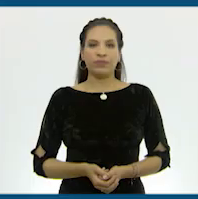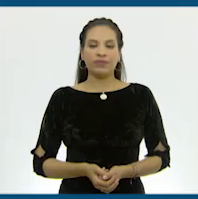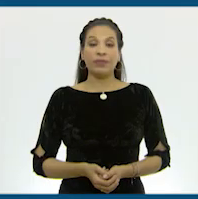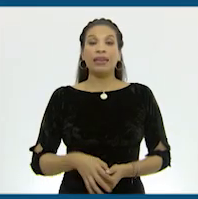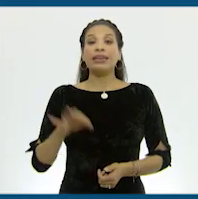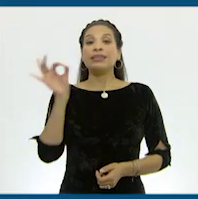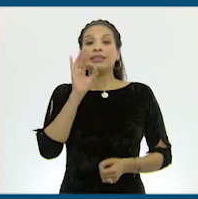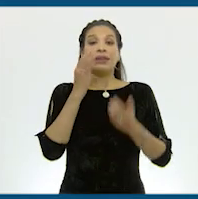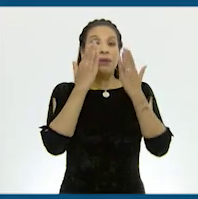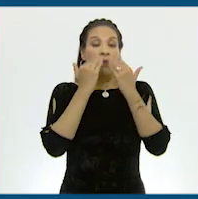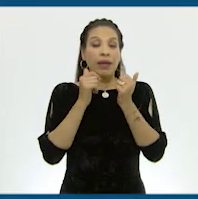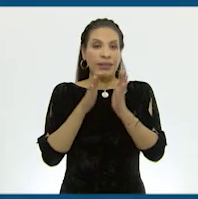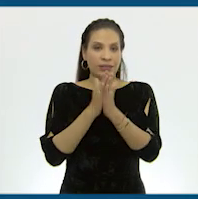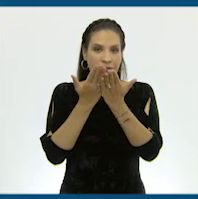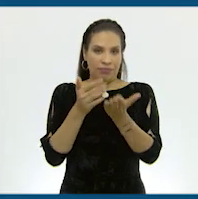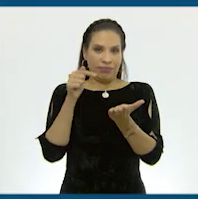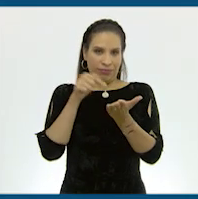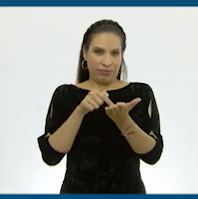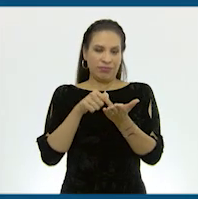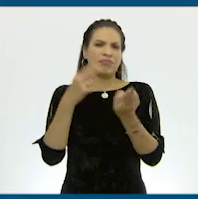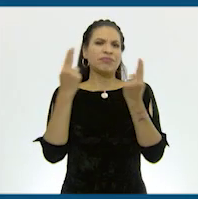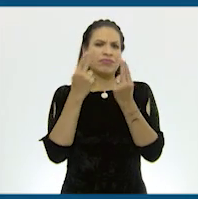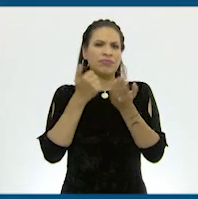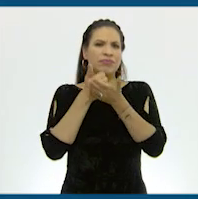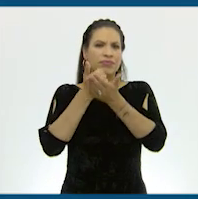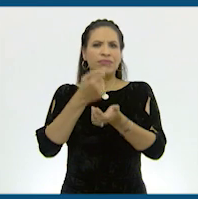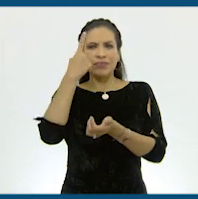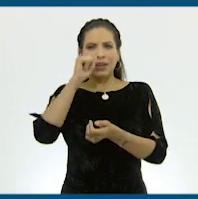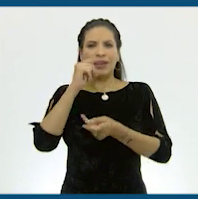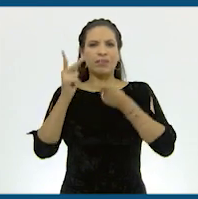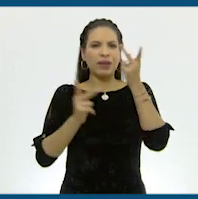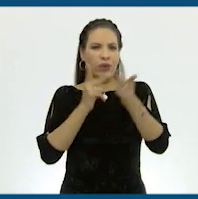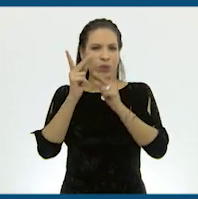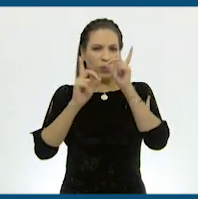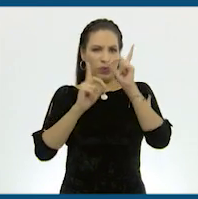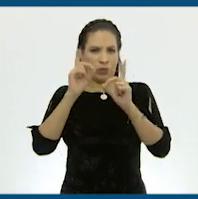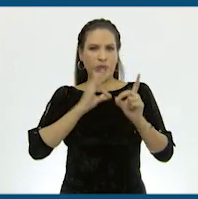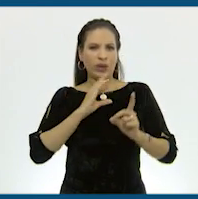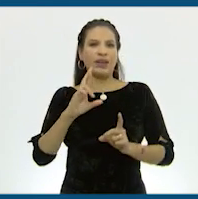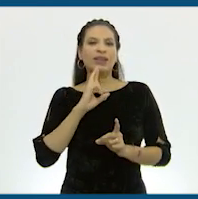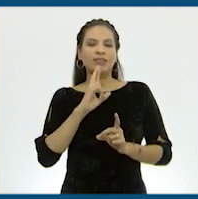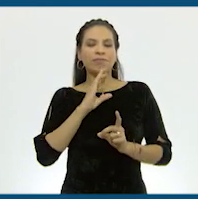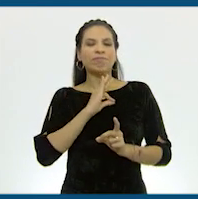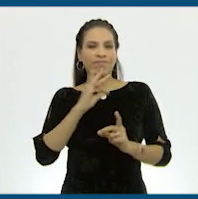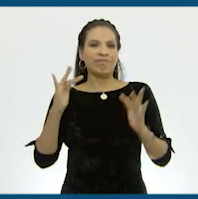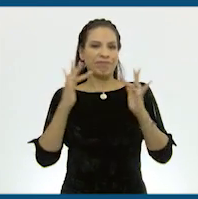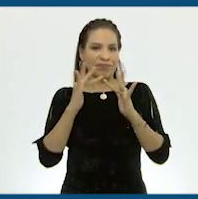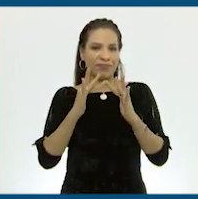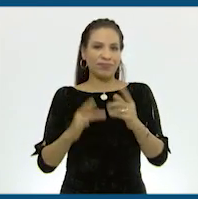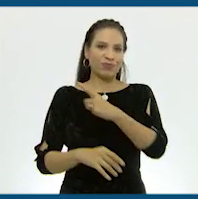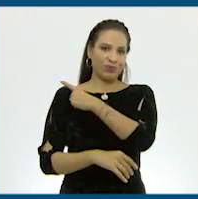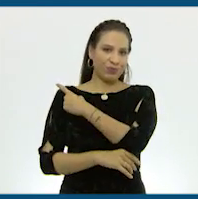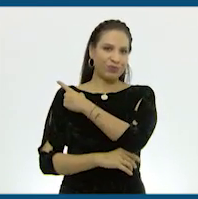Si no tienes el libro de texto o necesitas ayuda para responder las preguntas ¡Contáctanos!